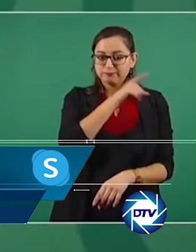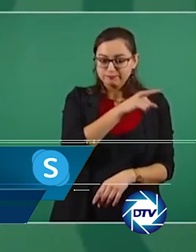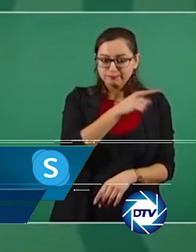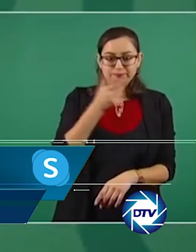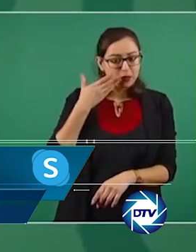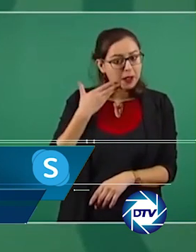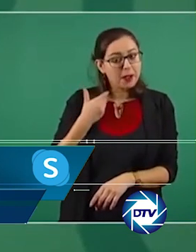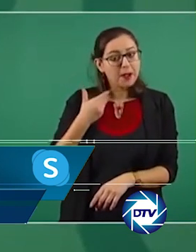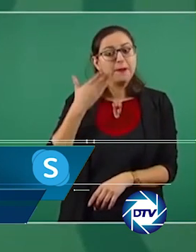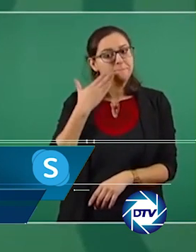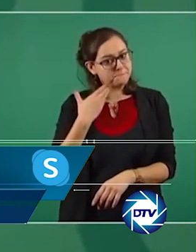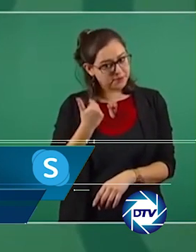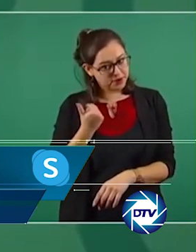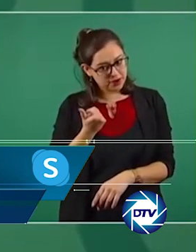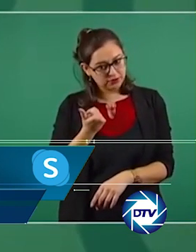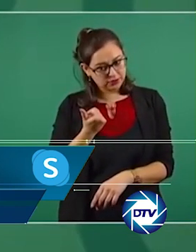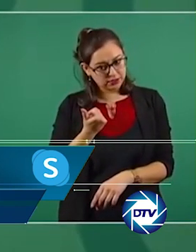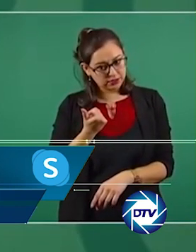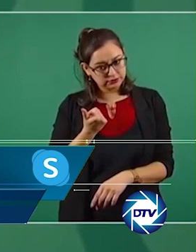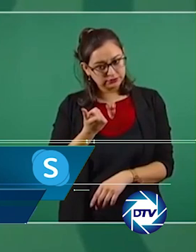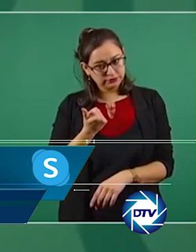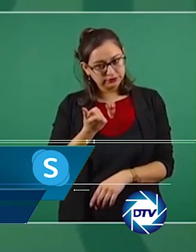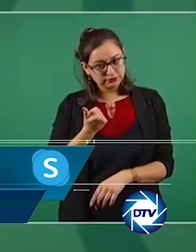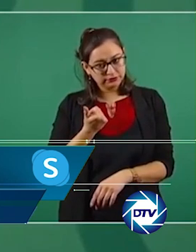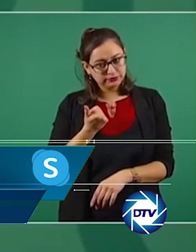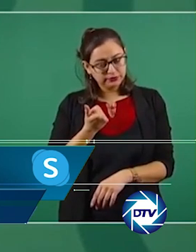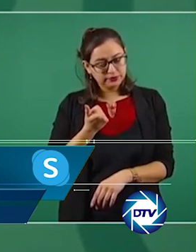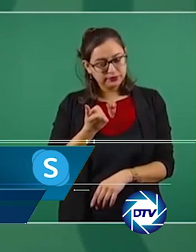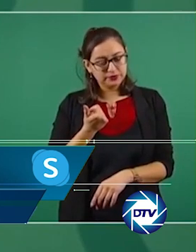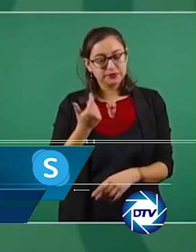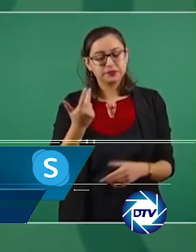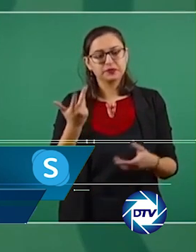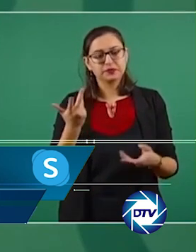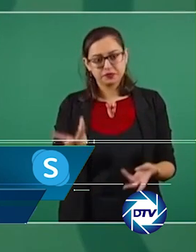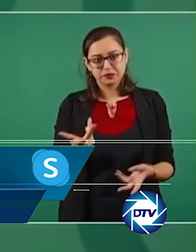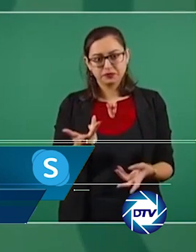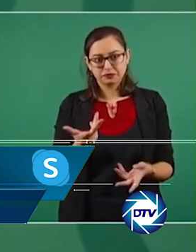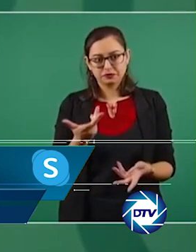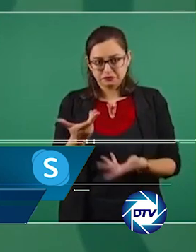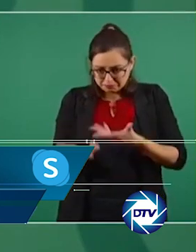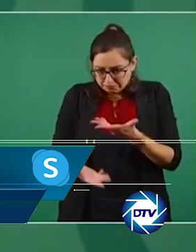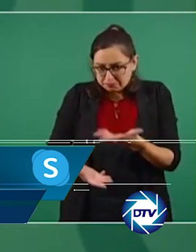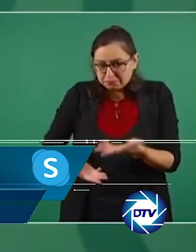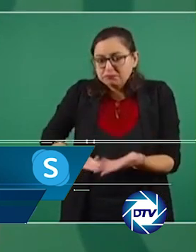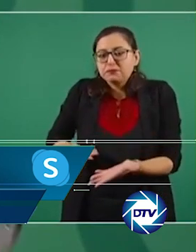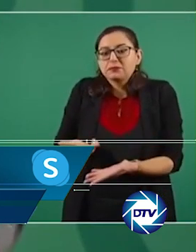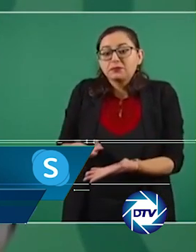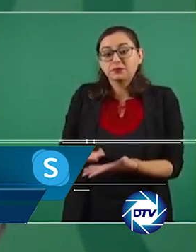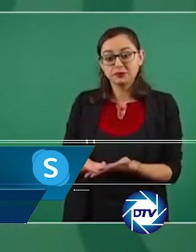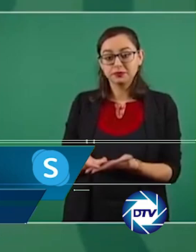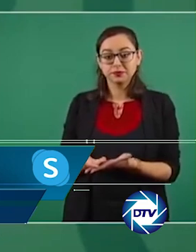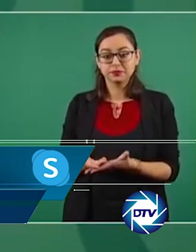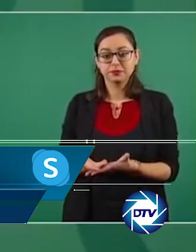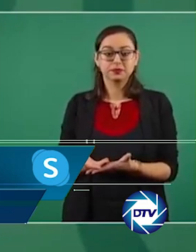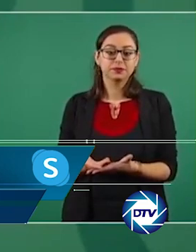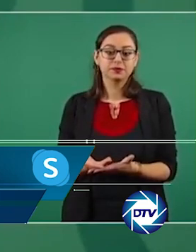conflicto que tuvo con Estados Unidos, con Donald Trump de presidente, que ya amagó con aplicar aranceles a México, si no frenaba